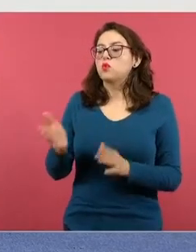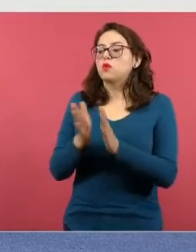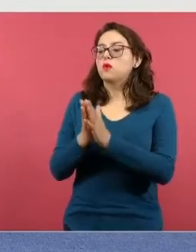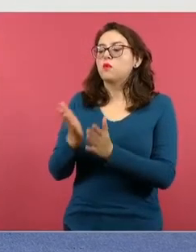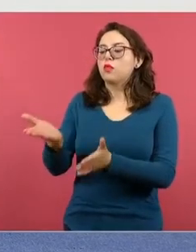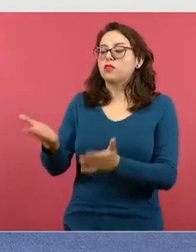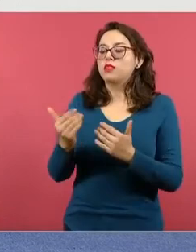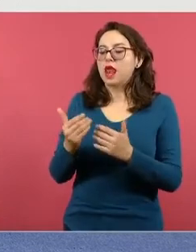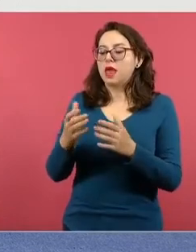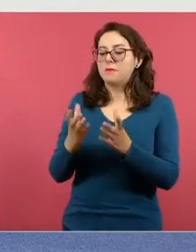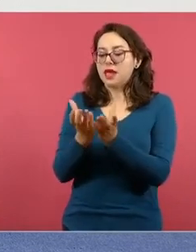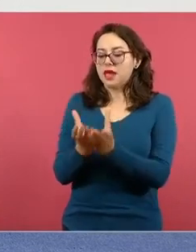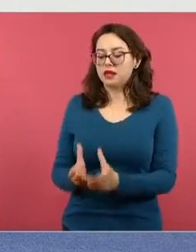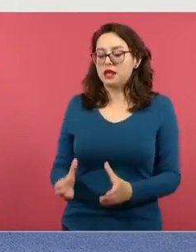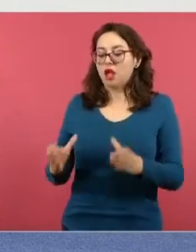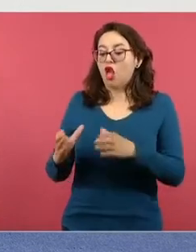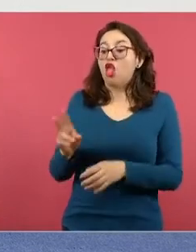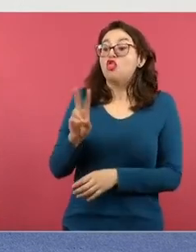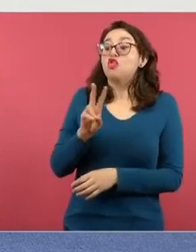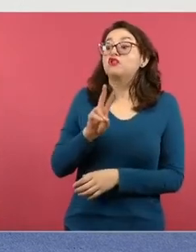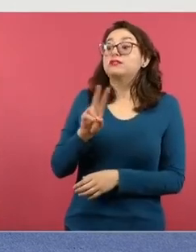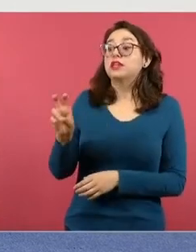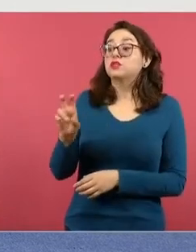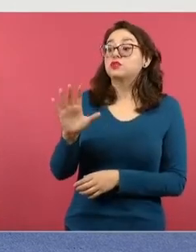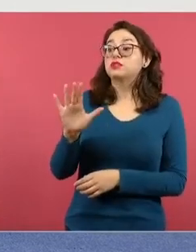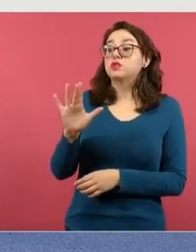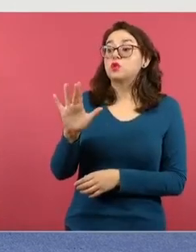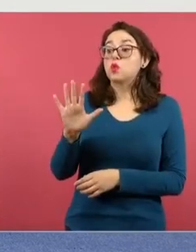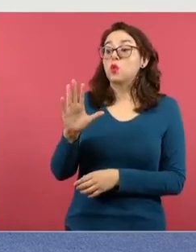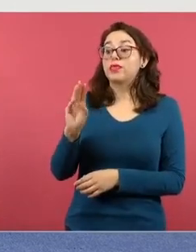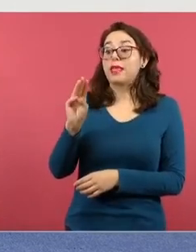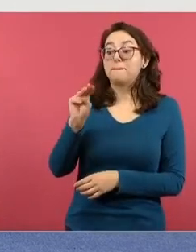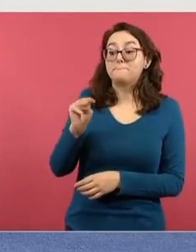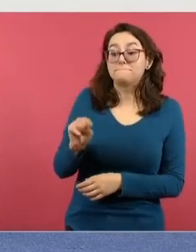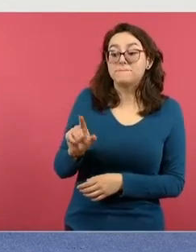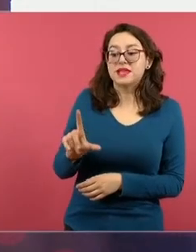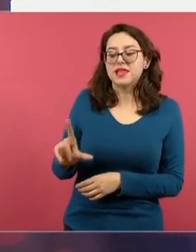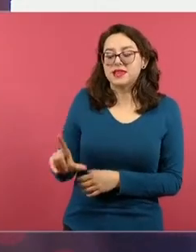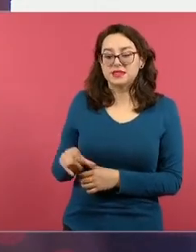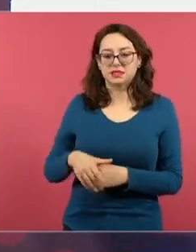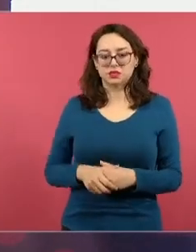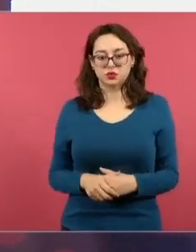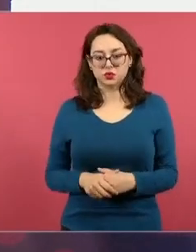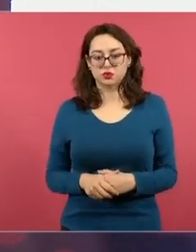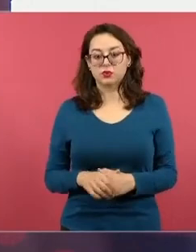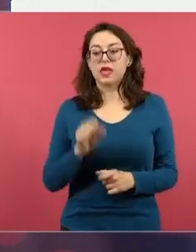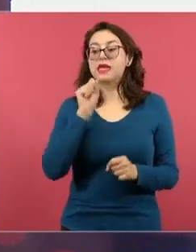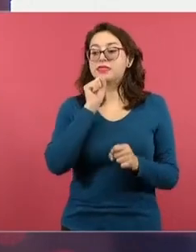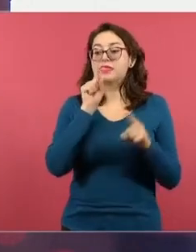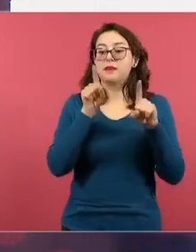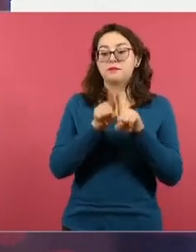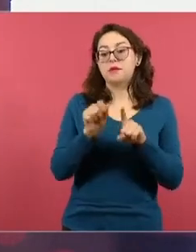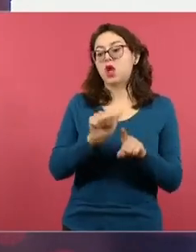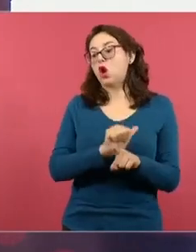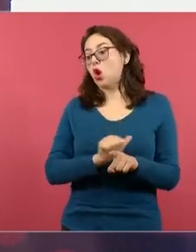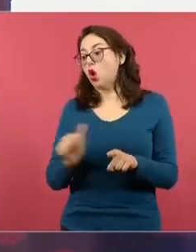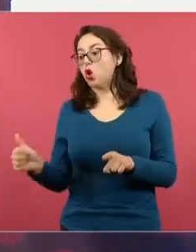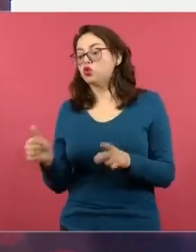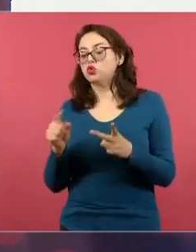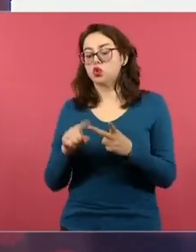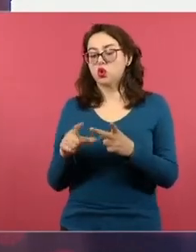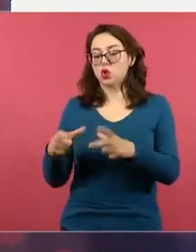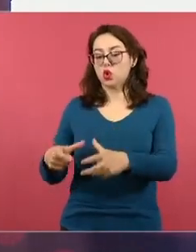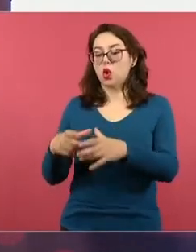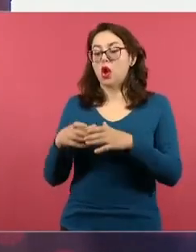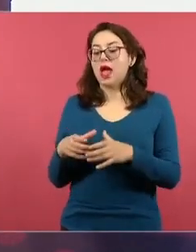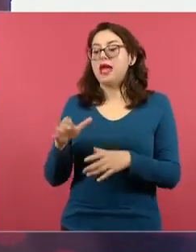tenga la capacidad de 250 mililitros y también uno que tenga la capacidad